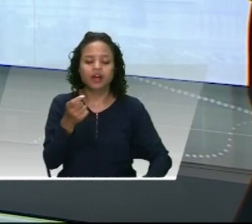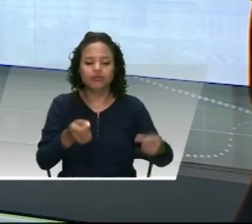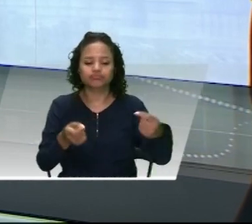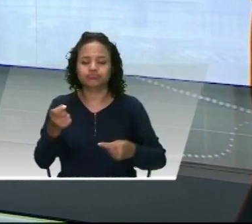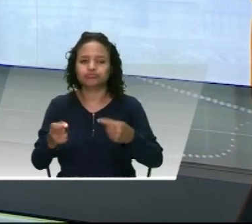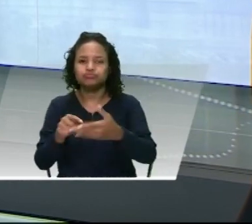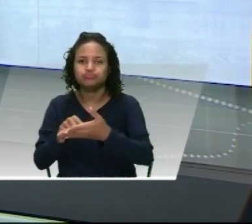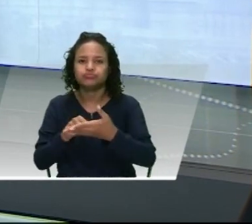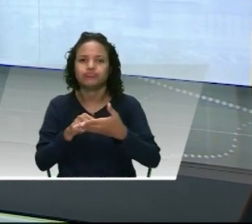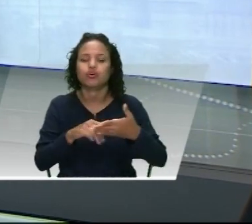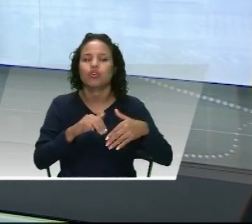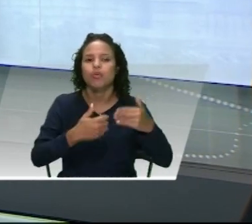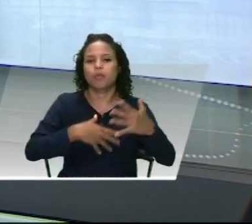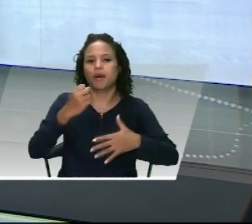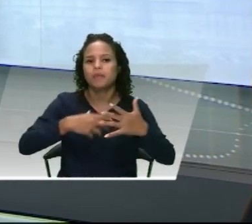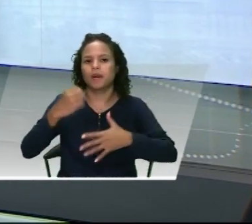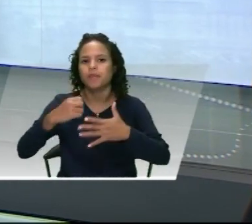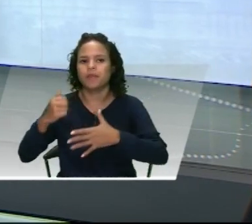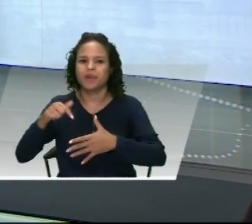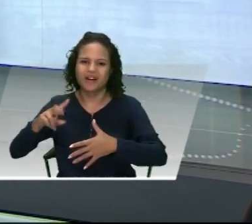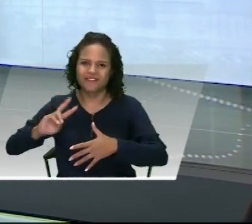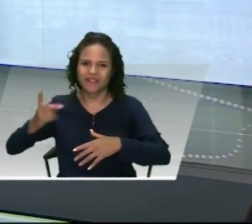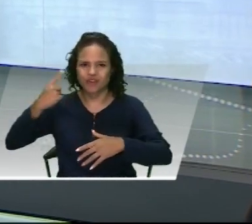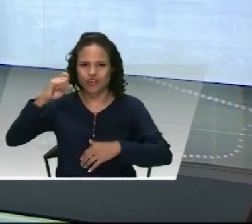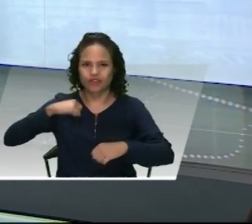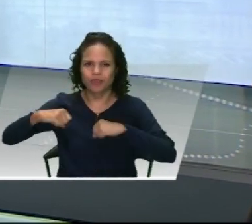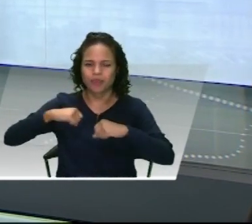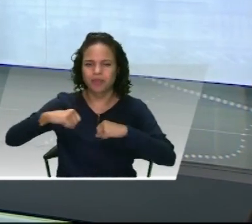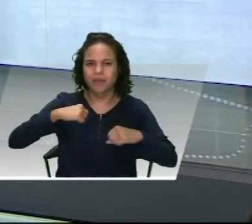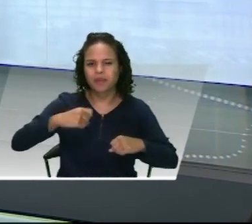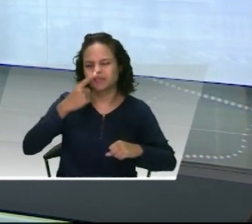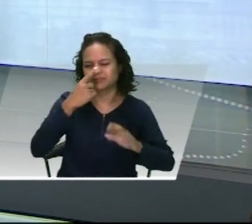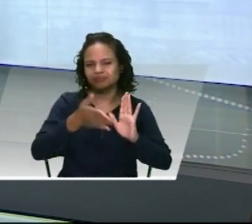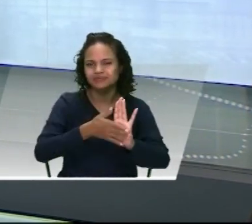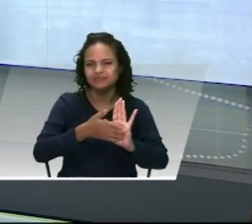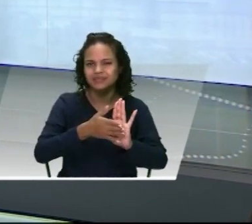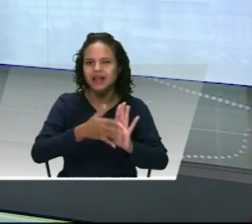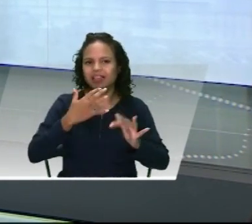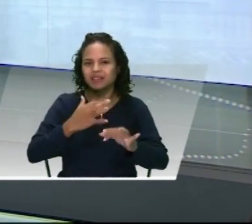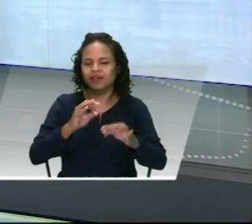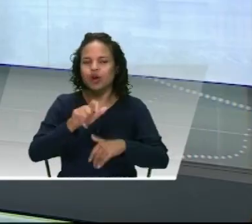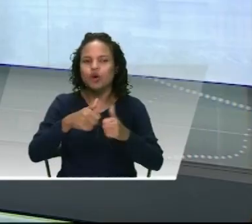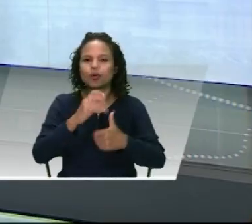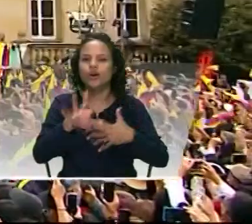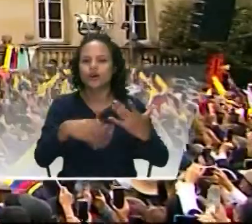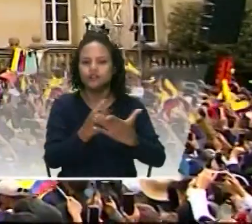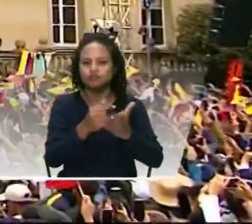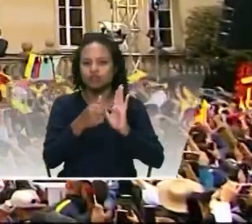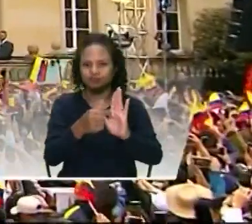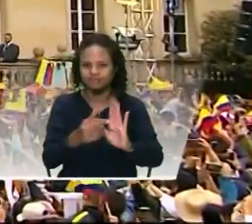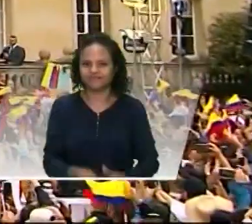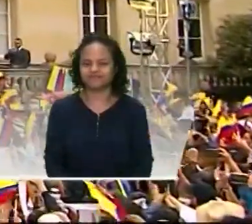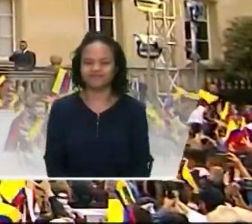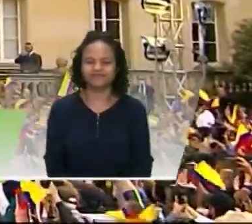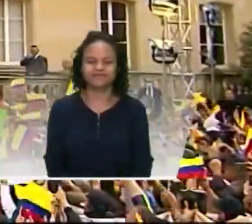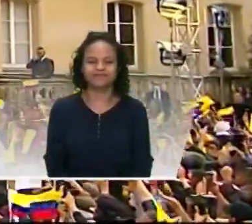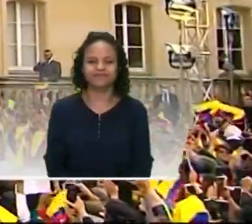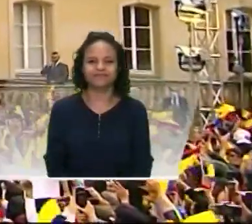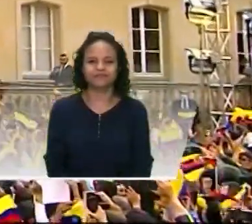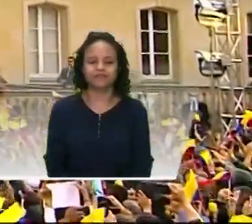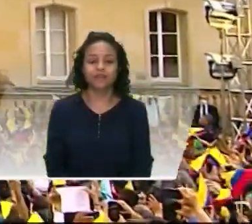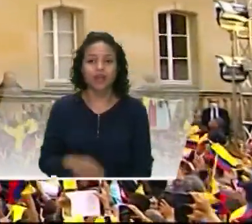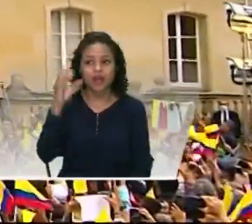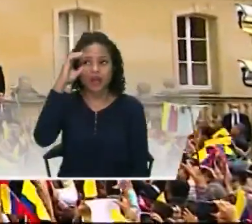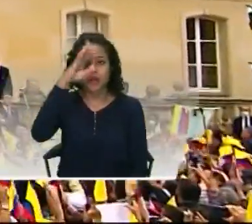alcanzados en su gestión gubernamental. Vamos entonces, ¿cuáles son los resultados? Para el gobierno Petro, el